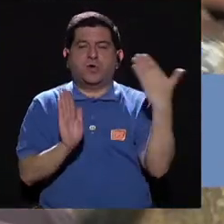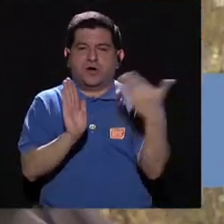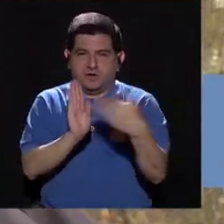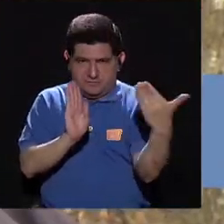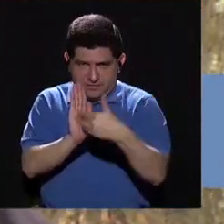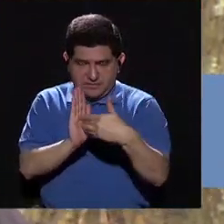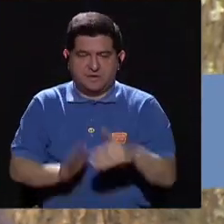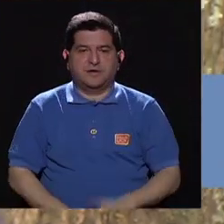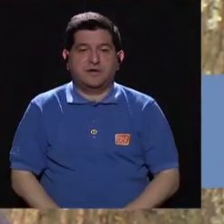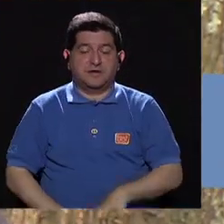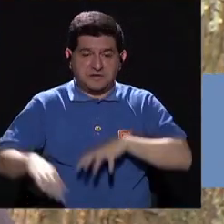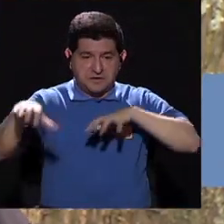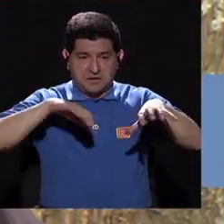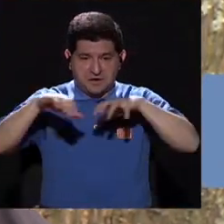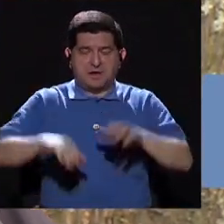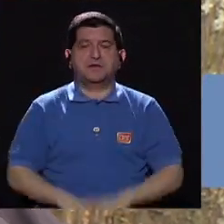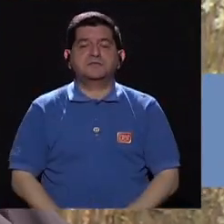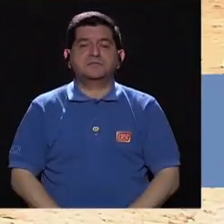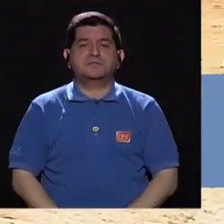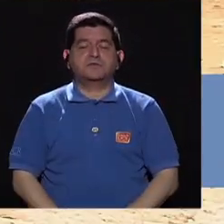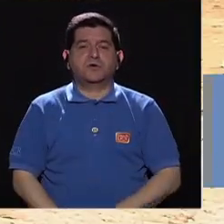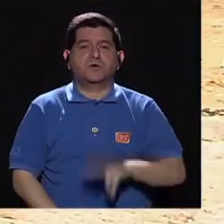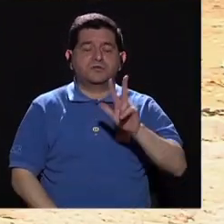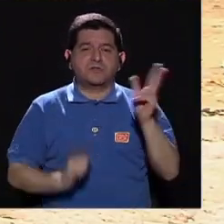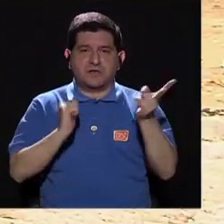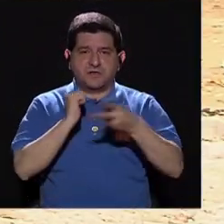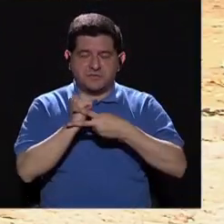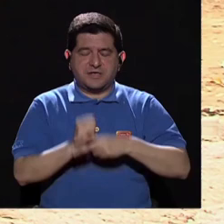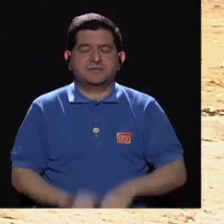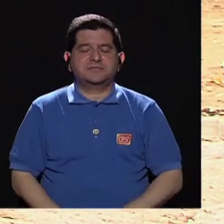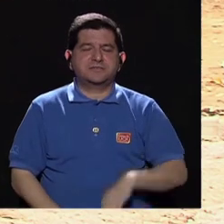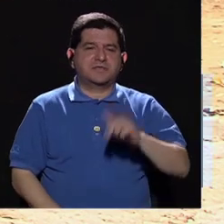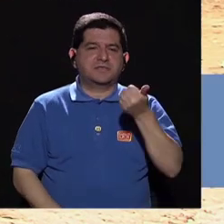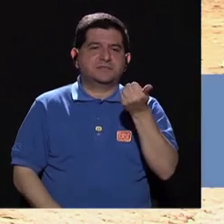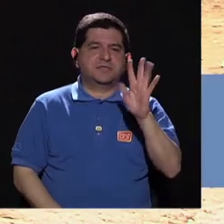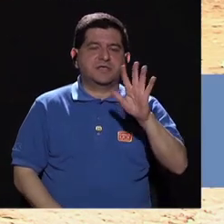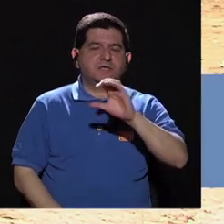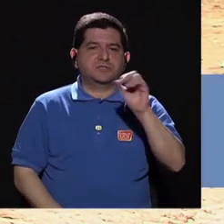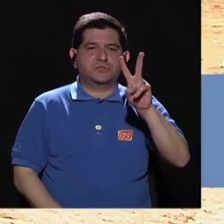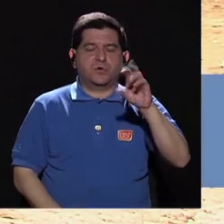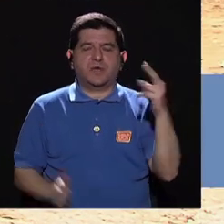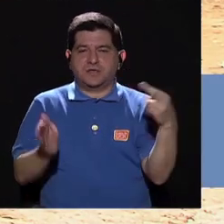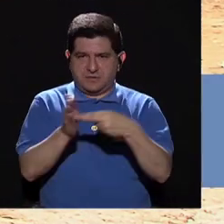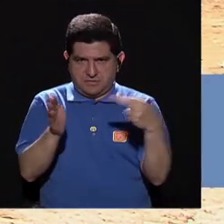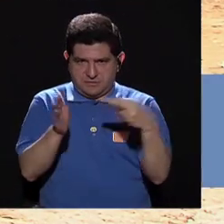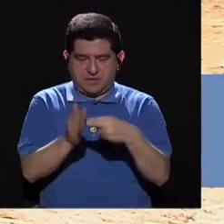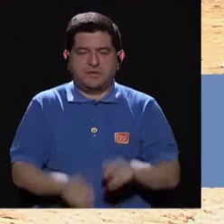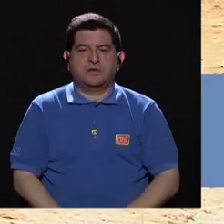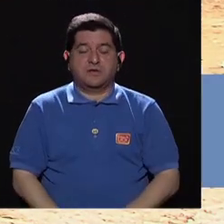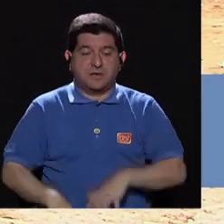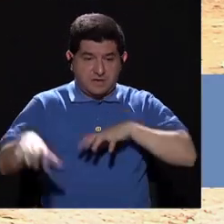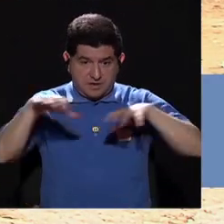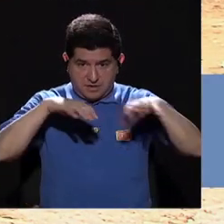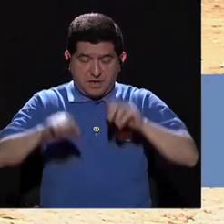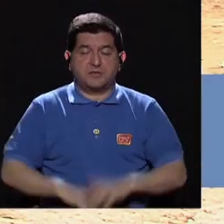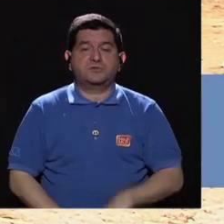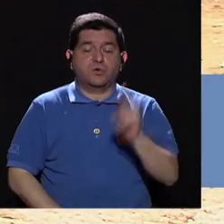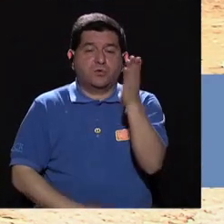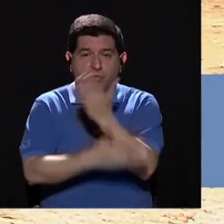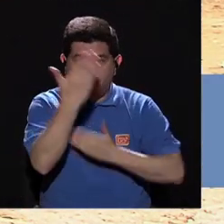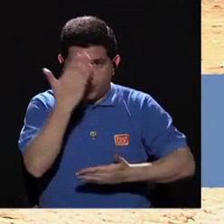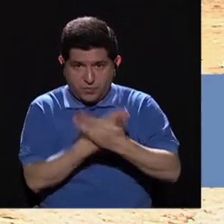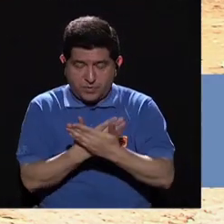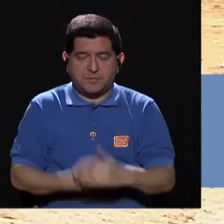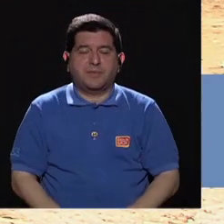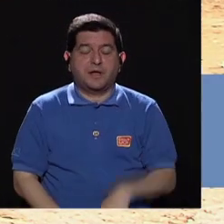codo. Este ejercicio lo podemos hacer también tres series de 15 a 20 repeticiones. Este mismo ejercicio lo podemos hacer con